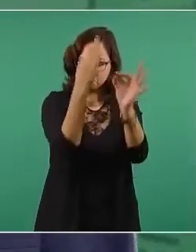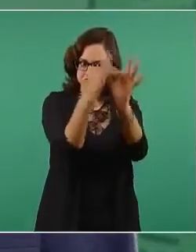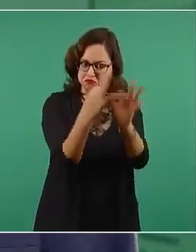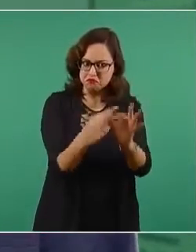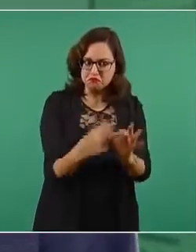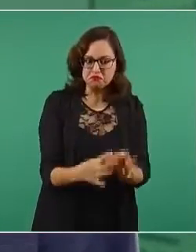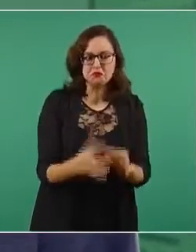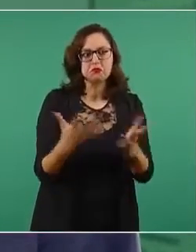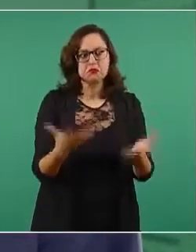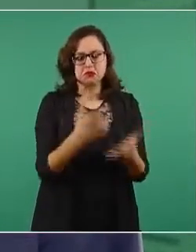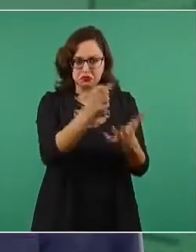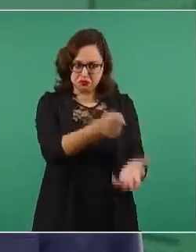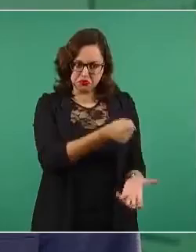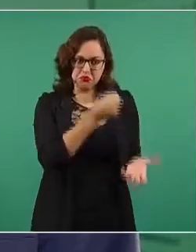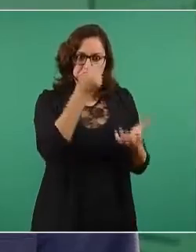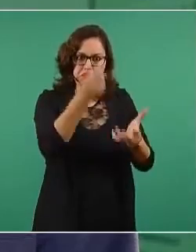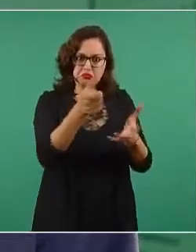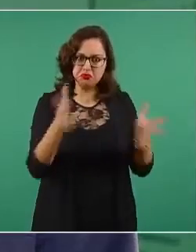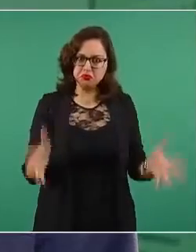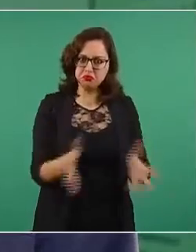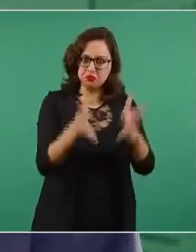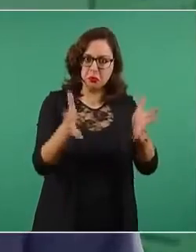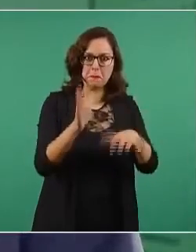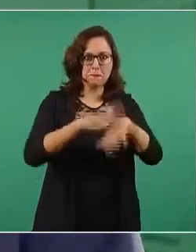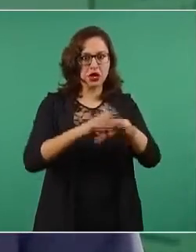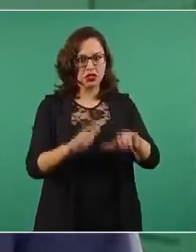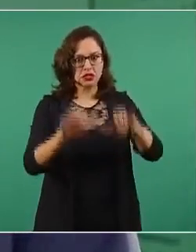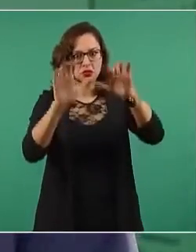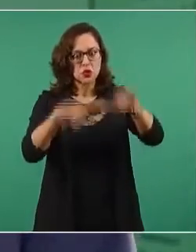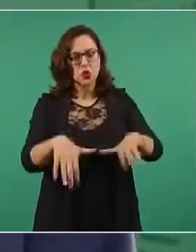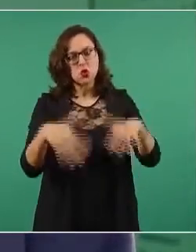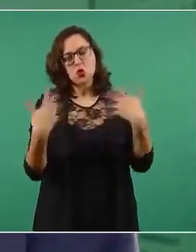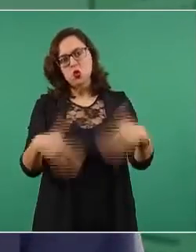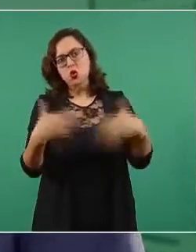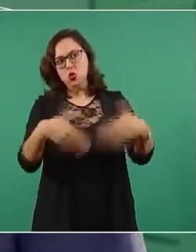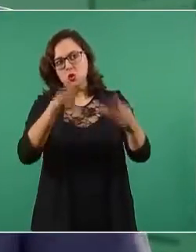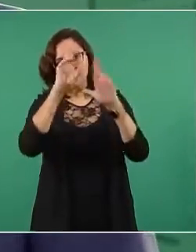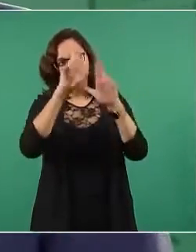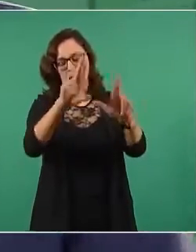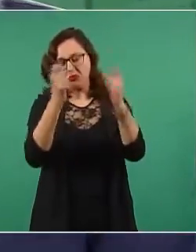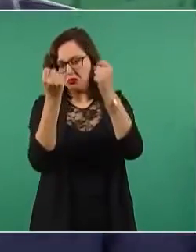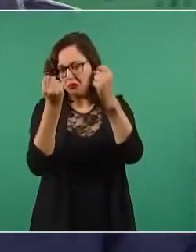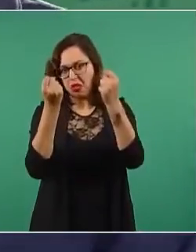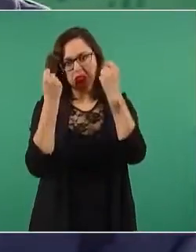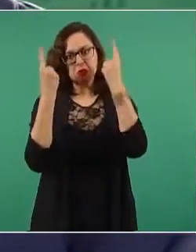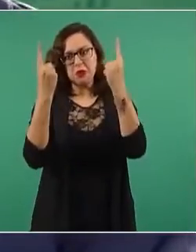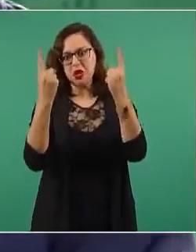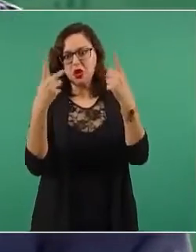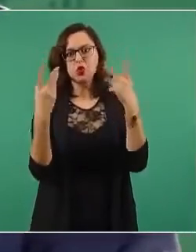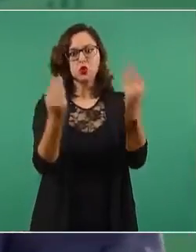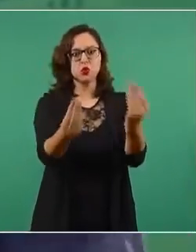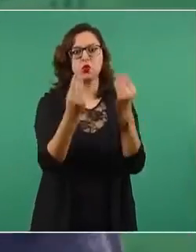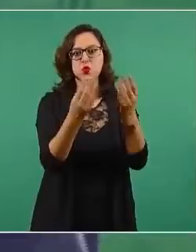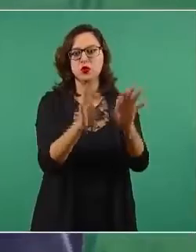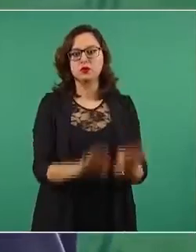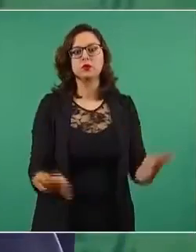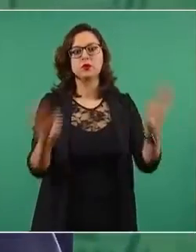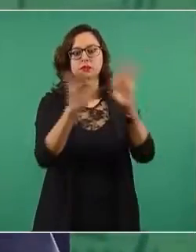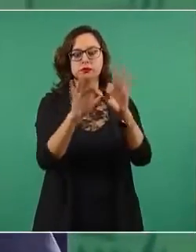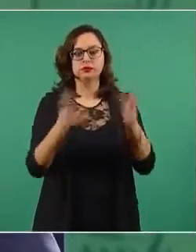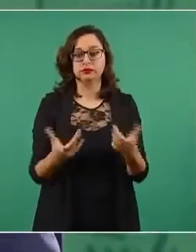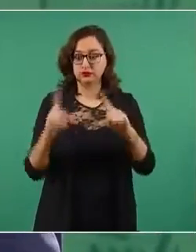invierten, generan empleos, son fundamentales. No podríamos sacar adelante al país